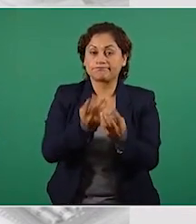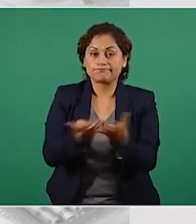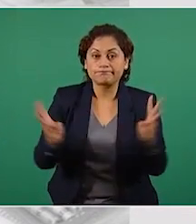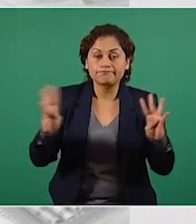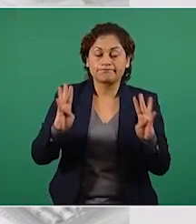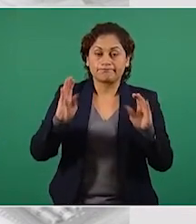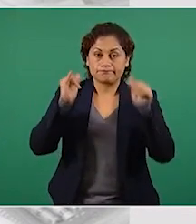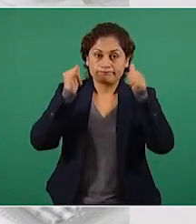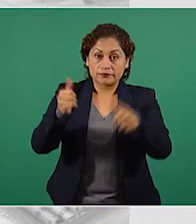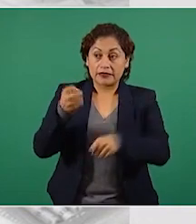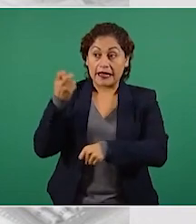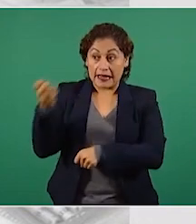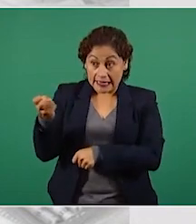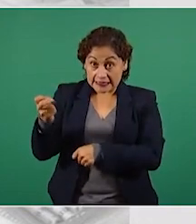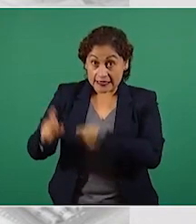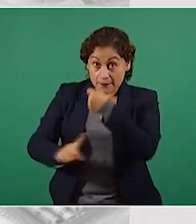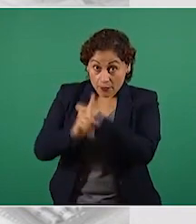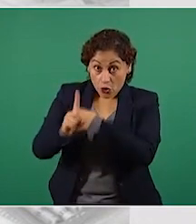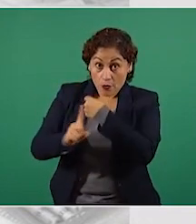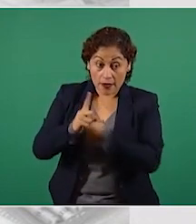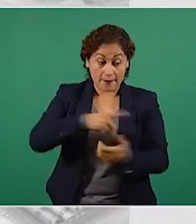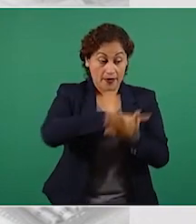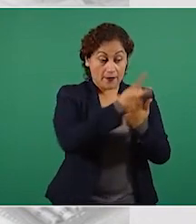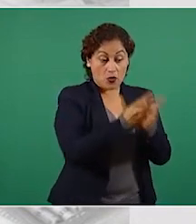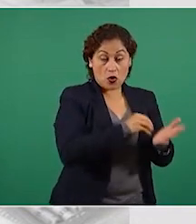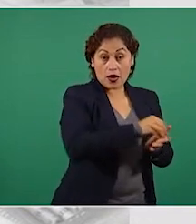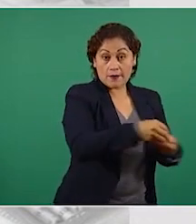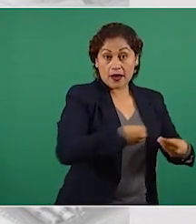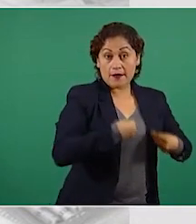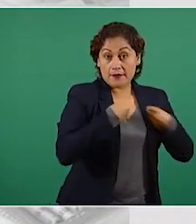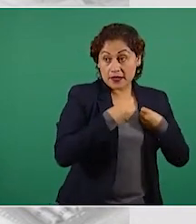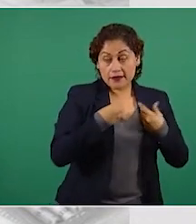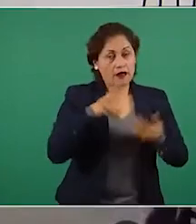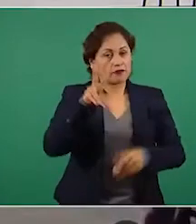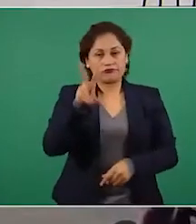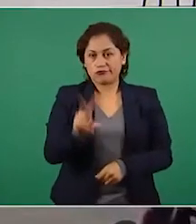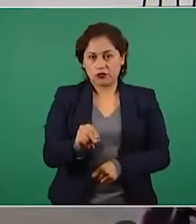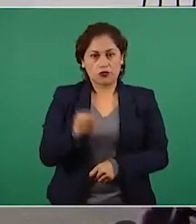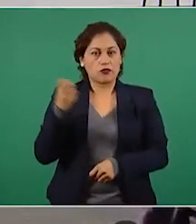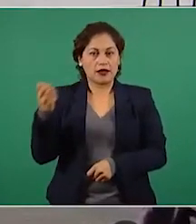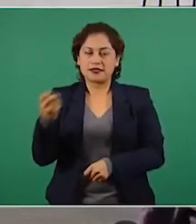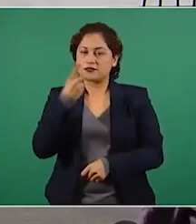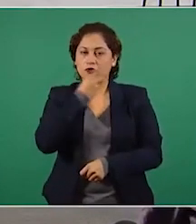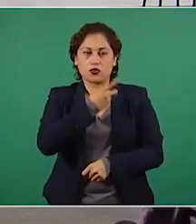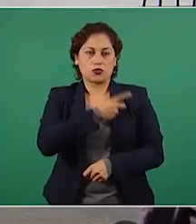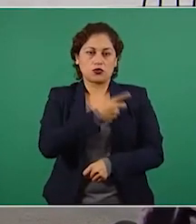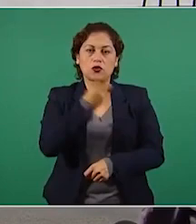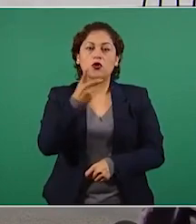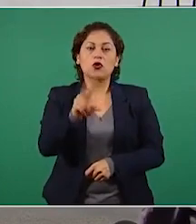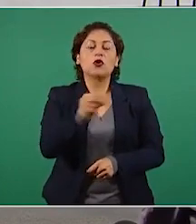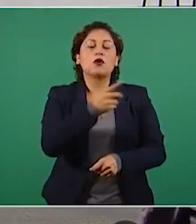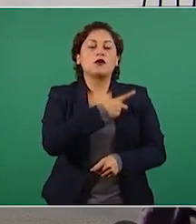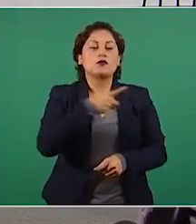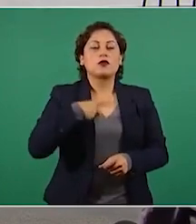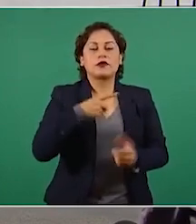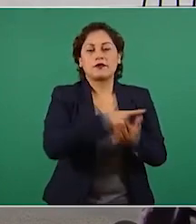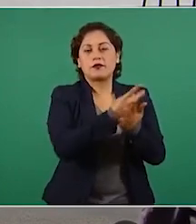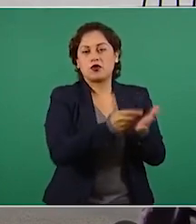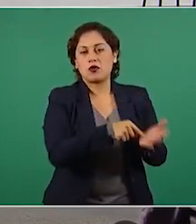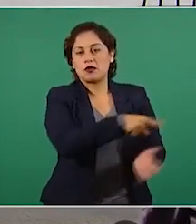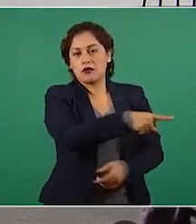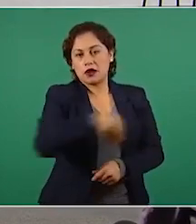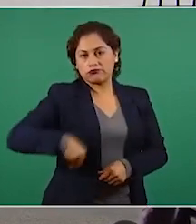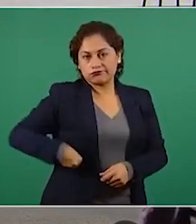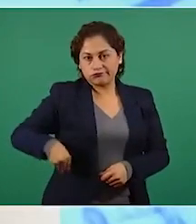Vida no es culpable de esa situación y no debe criminalizarse el programa. Sembrando Vida es uno de los programas de